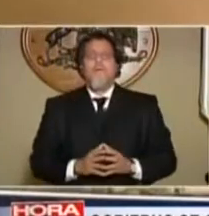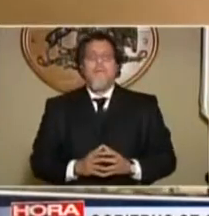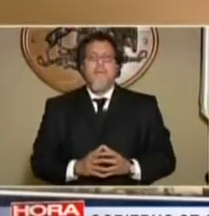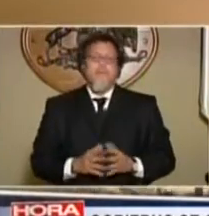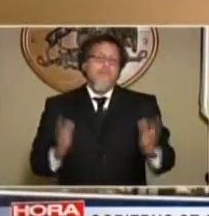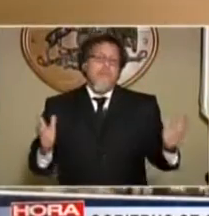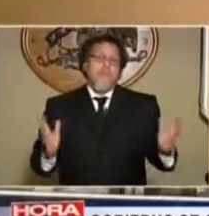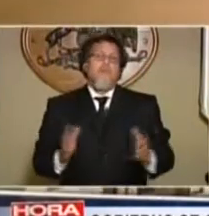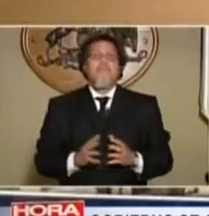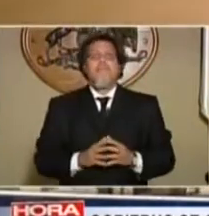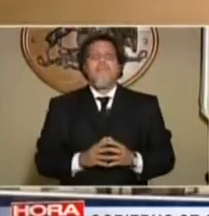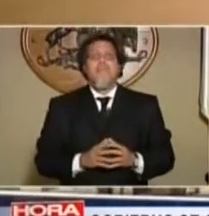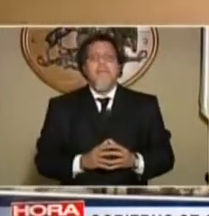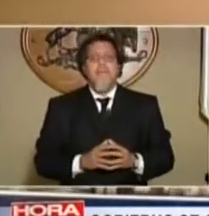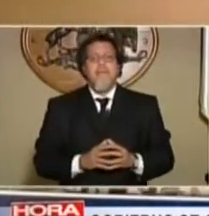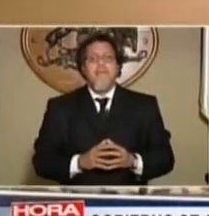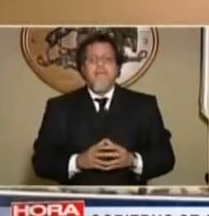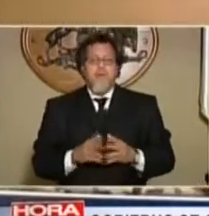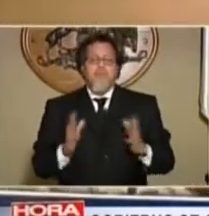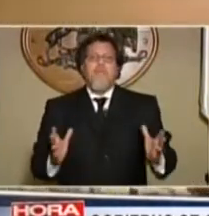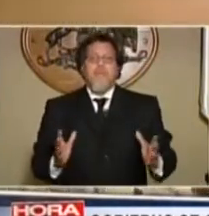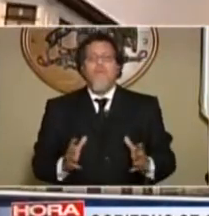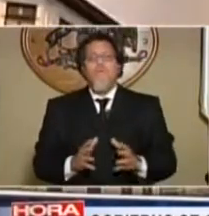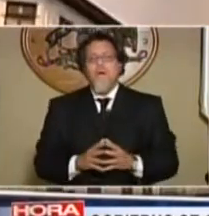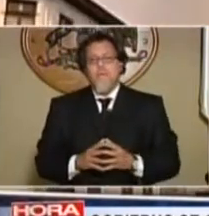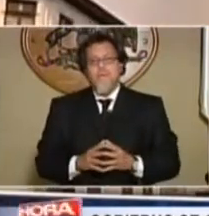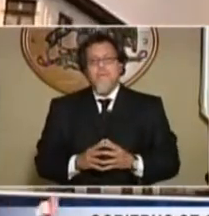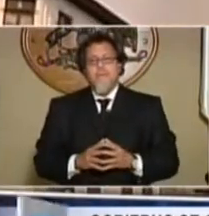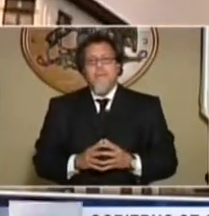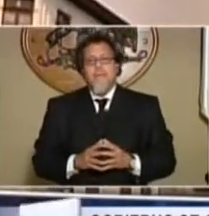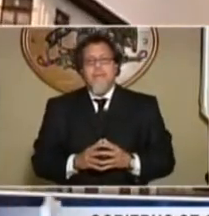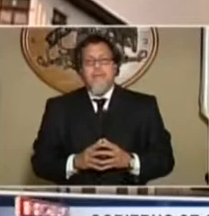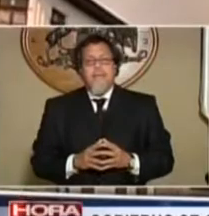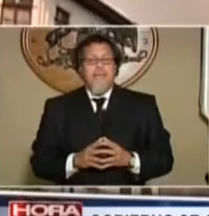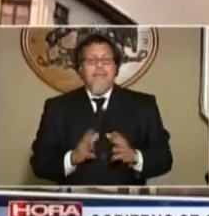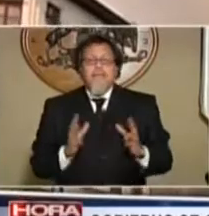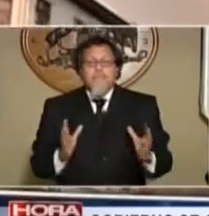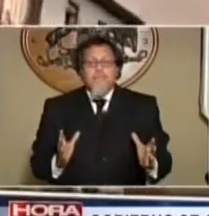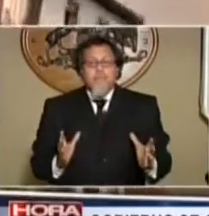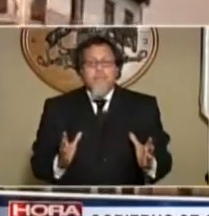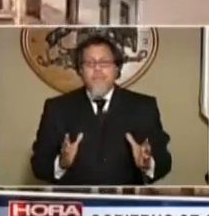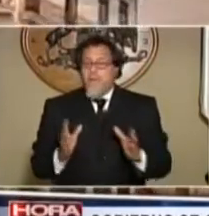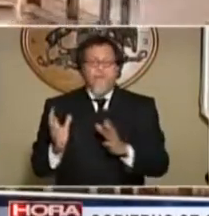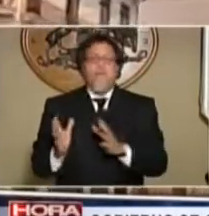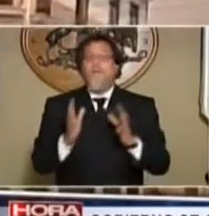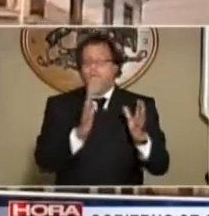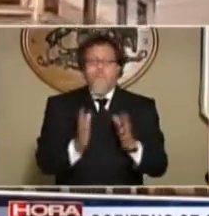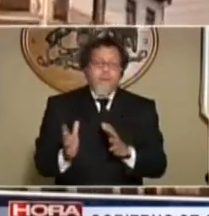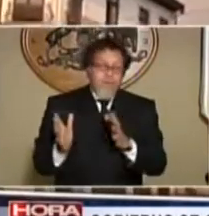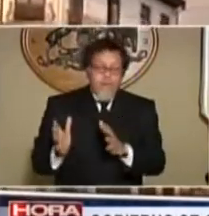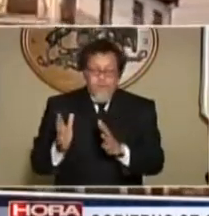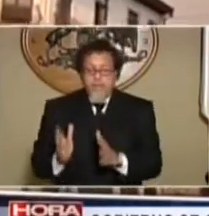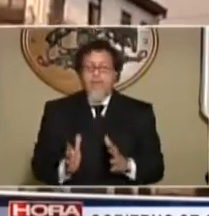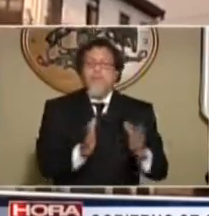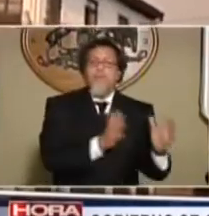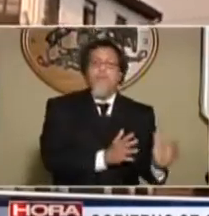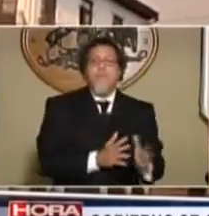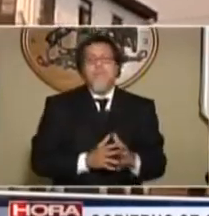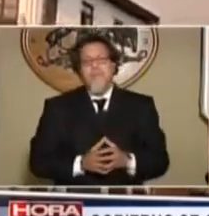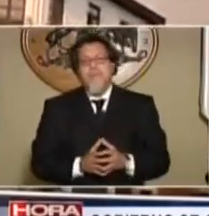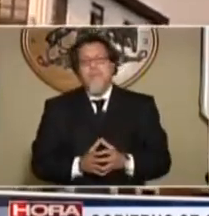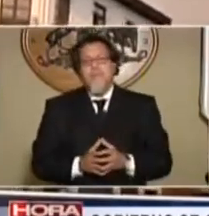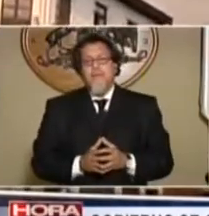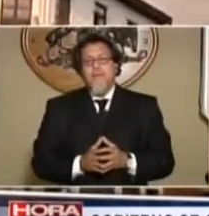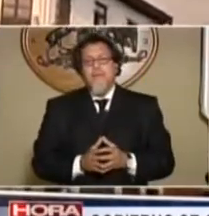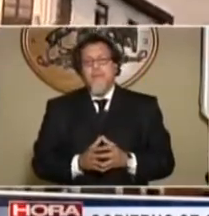a estar ocupados nuevamente, solamente con billetas más precarias, pero los sitios van a estar ocupados. Y desde ese punto de vista, vuelvo al cuadrado número